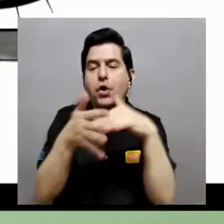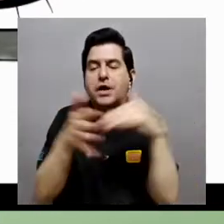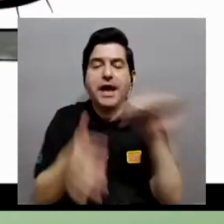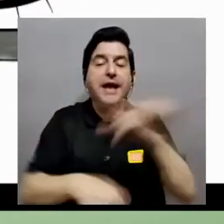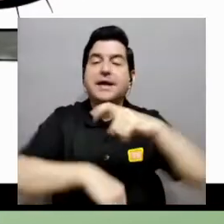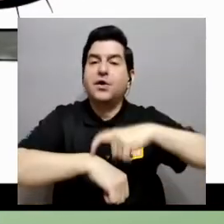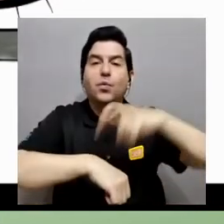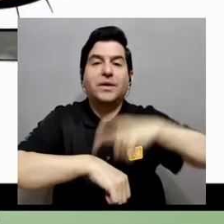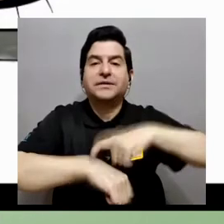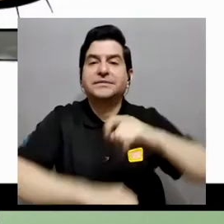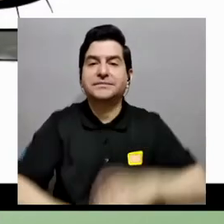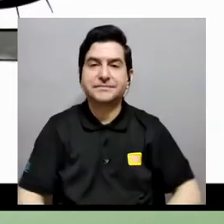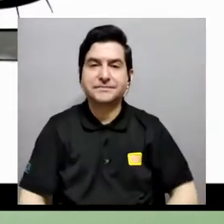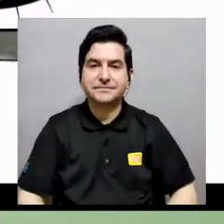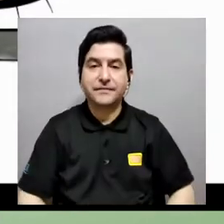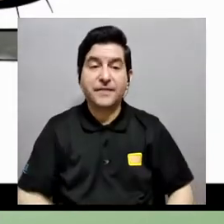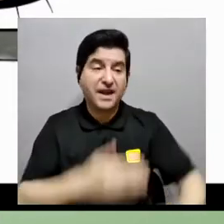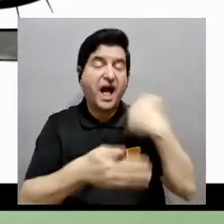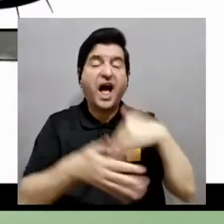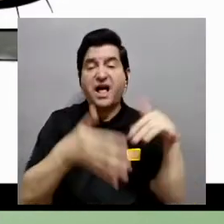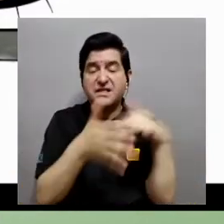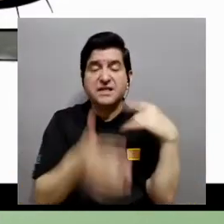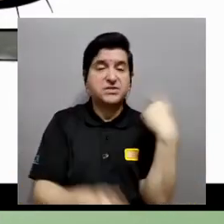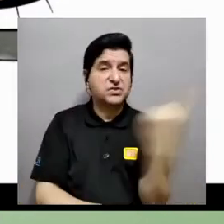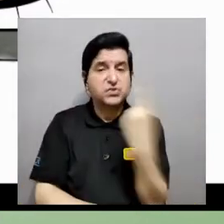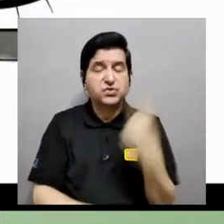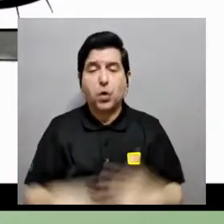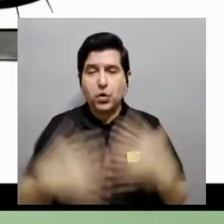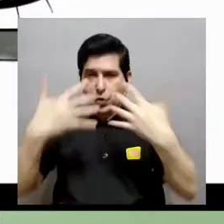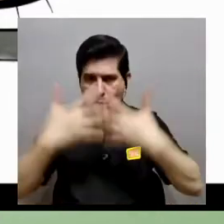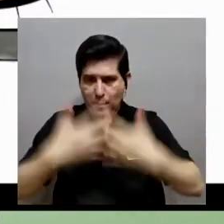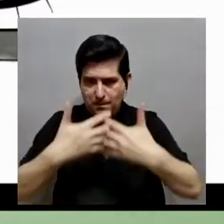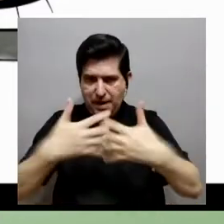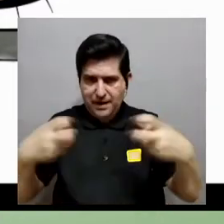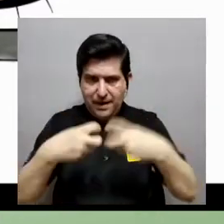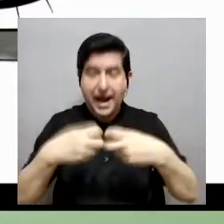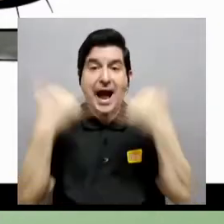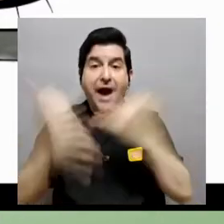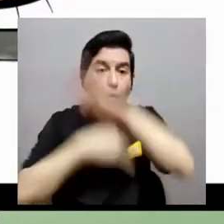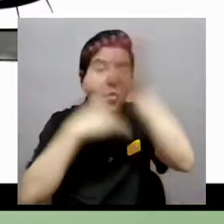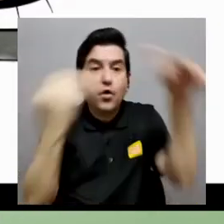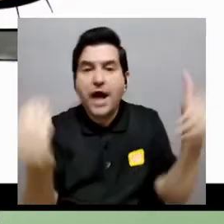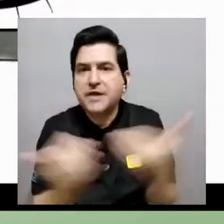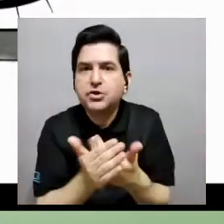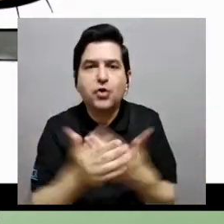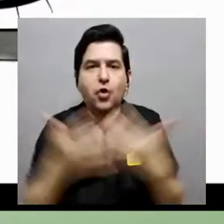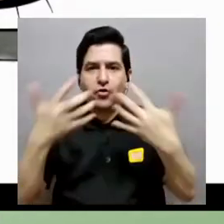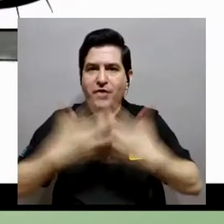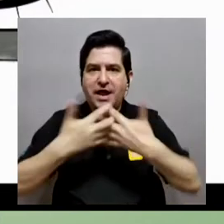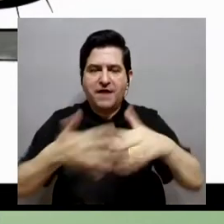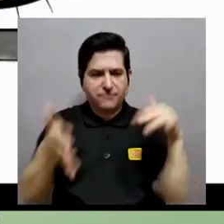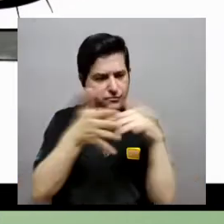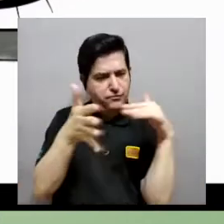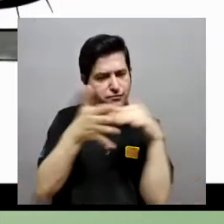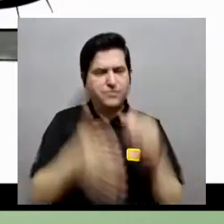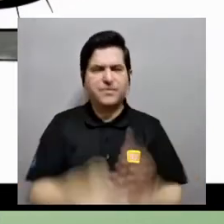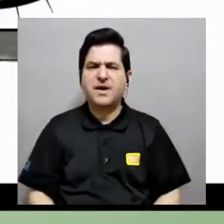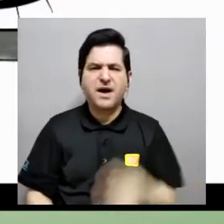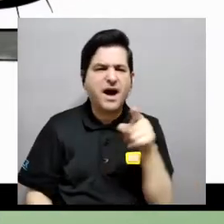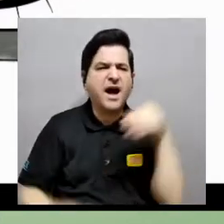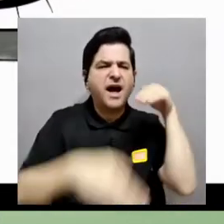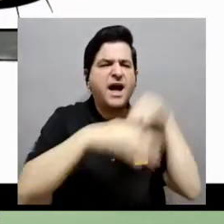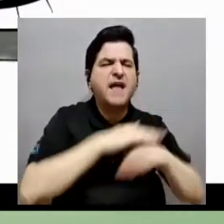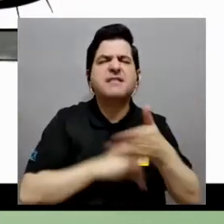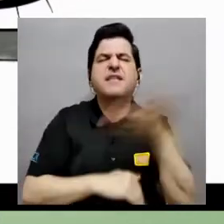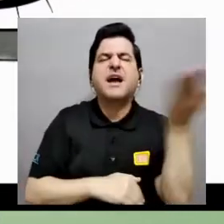estudiando al mismo tiempo. Antes estudiaba solamente el generador eléctrico, ahora estudio toda la fábrica. Entonces yo analizo qué es